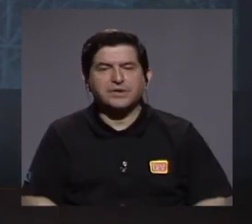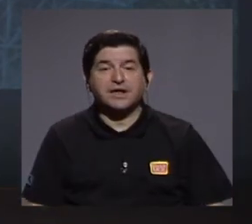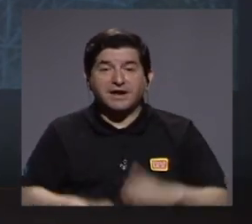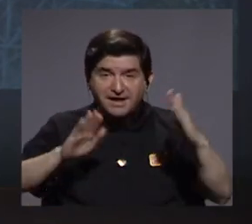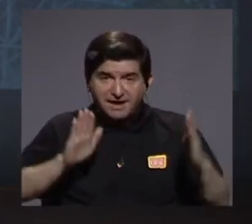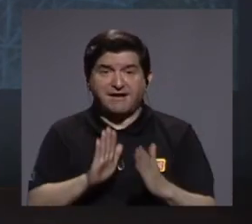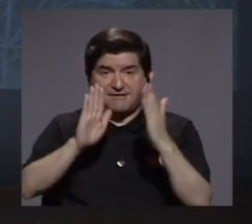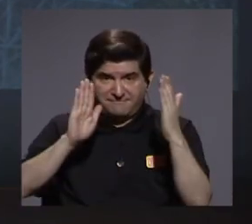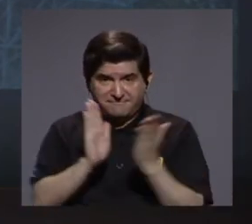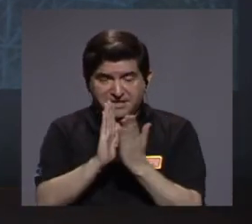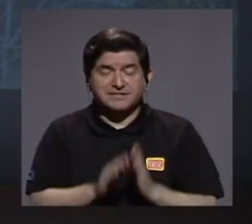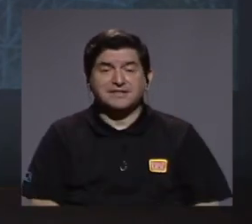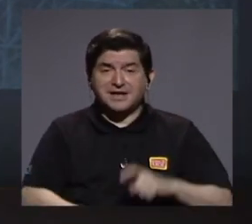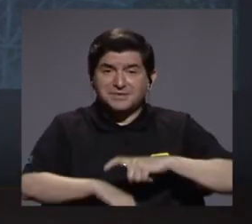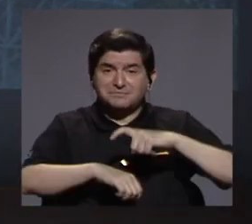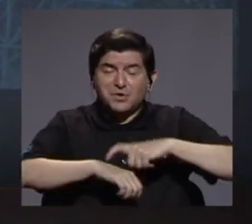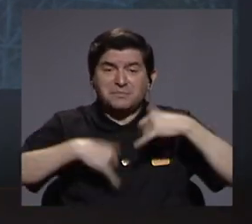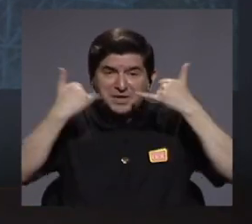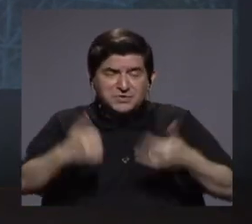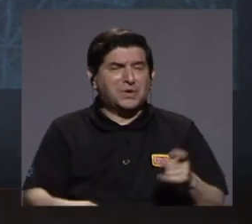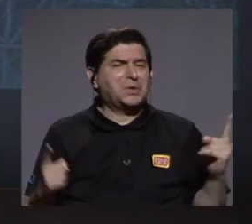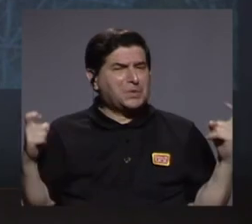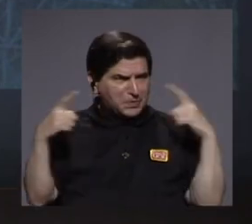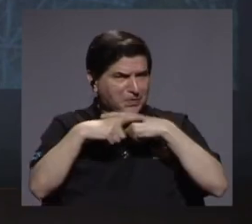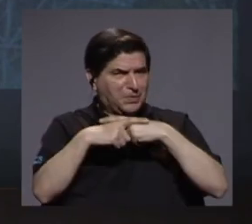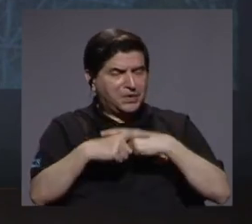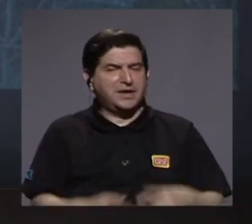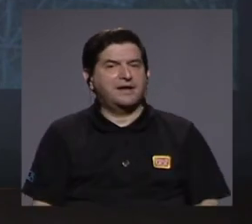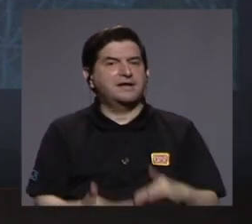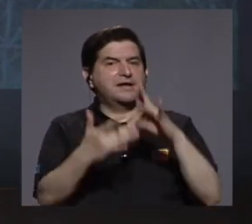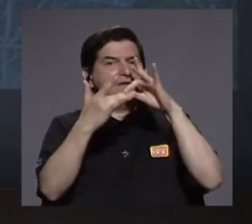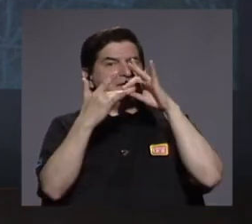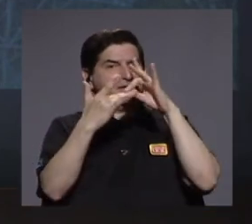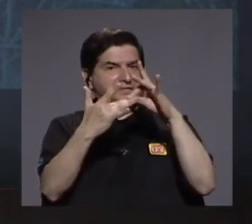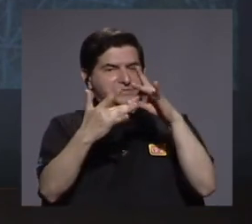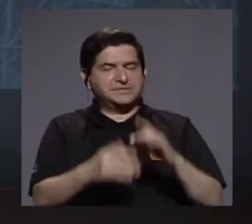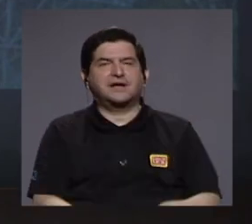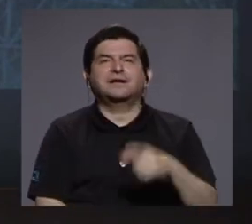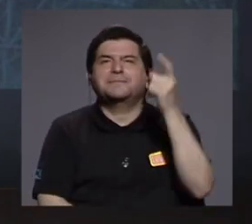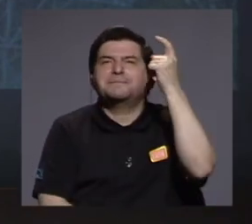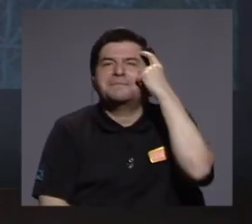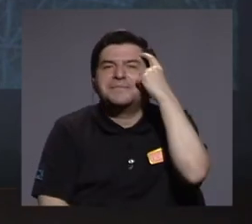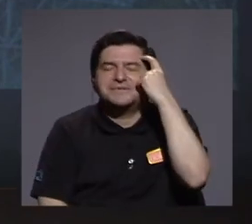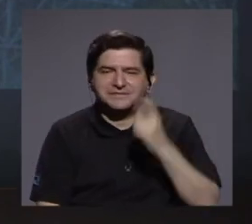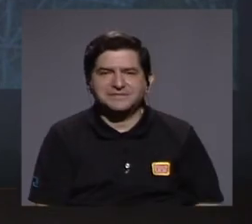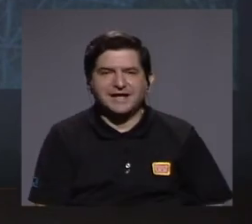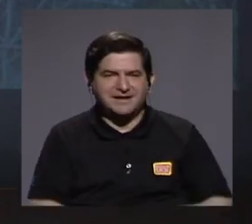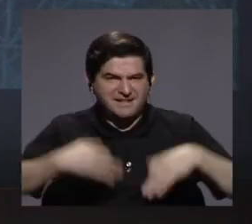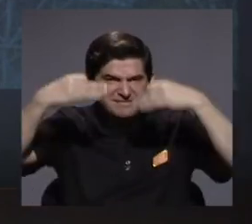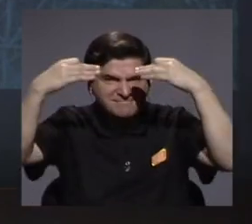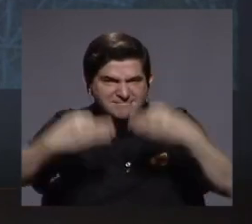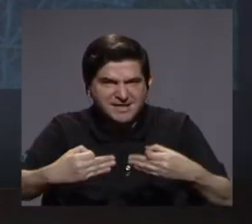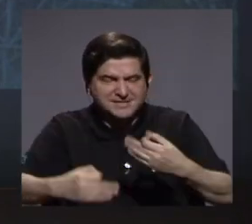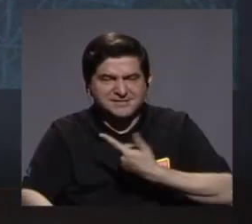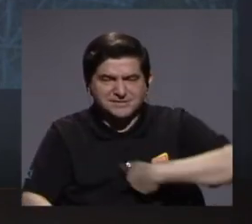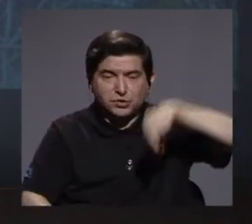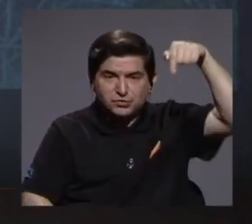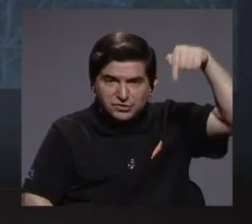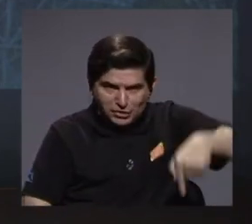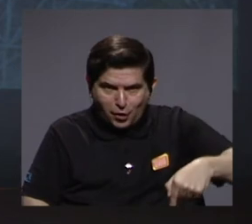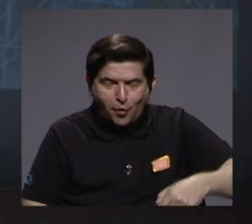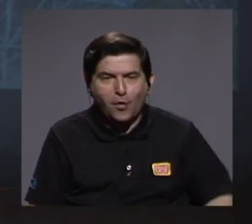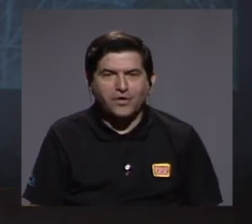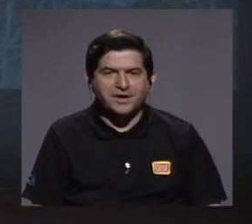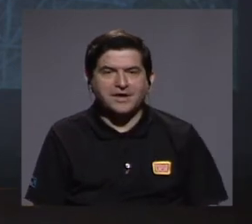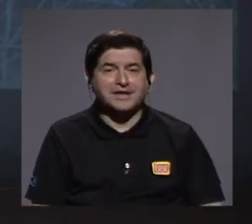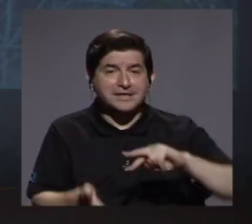enfrentar este momento tan complejo y sobre todo para pensar en que las decisiones que tomemos hoy van